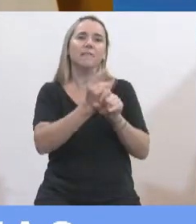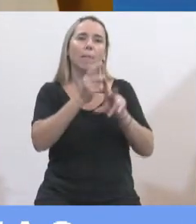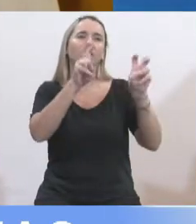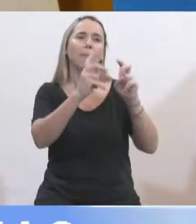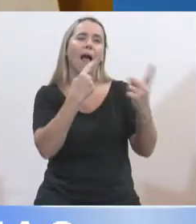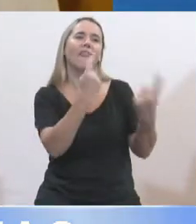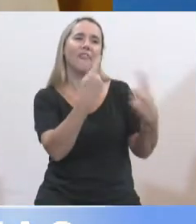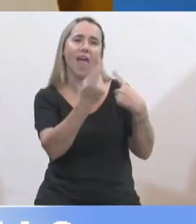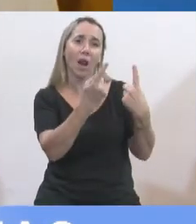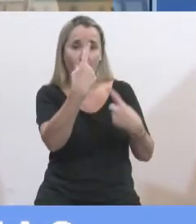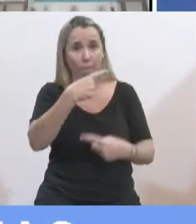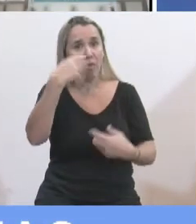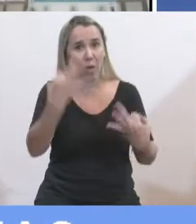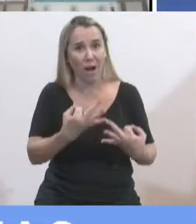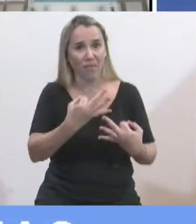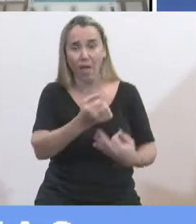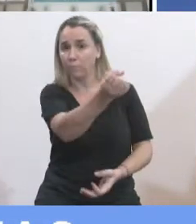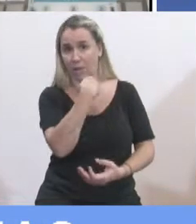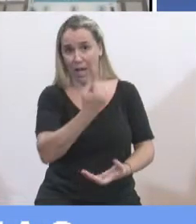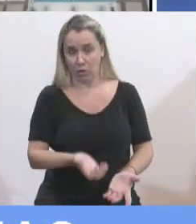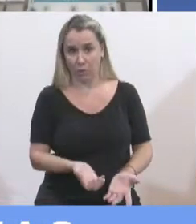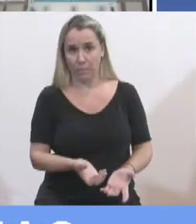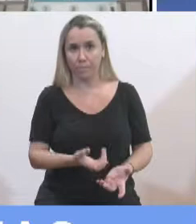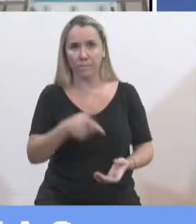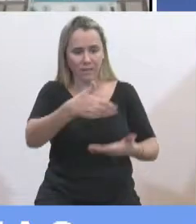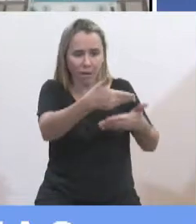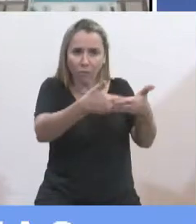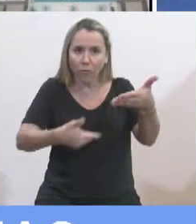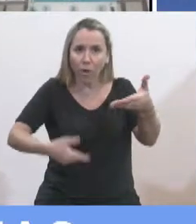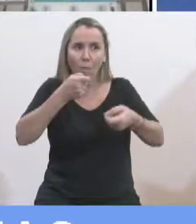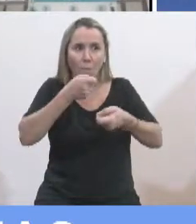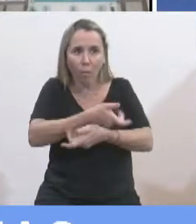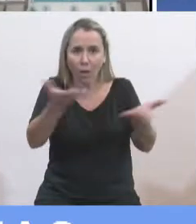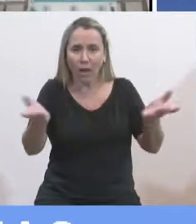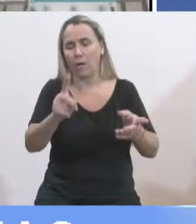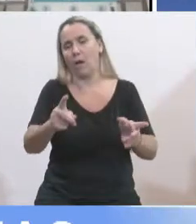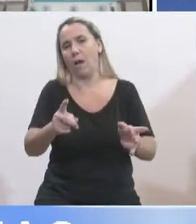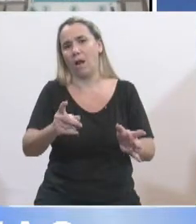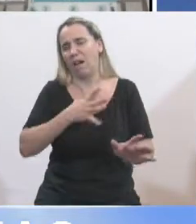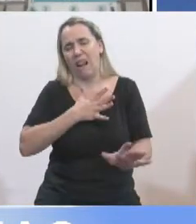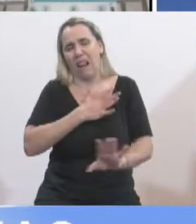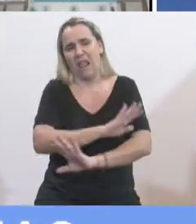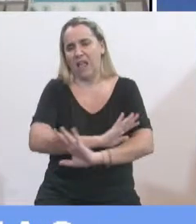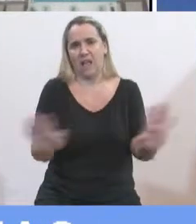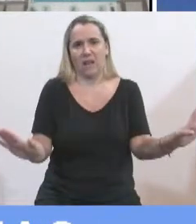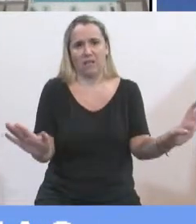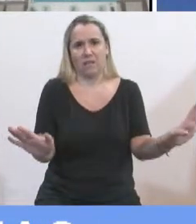Y creo que ese tipo de comunicado que han hecho es verdaderamente lamentable, y sobre todo